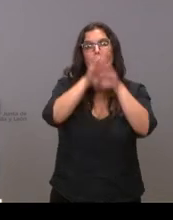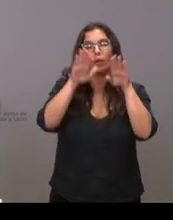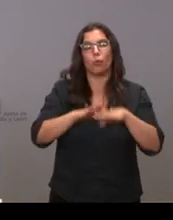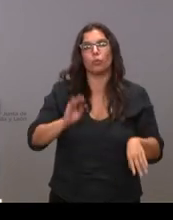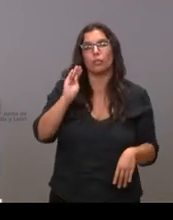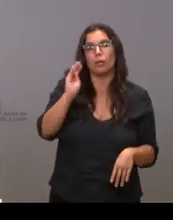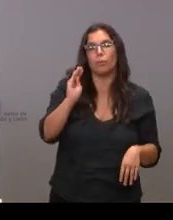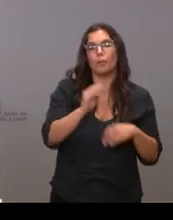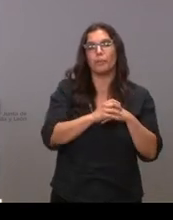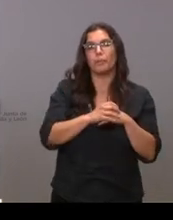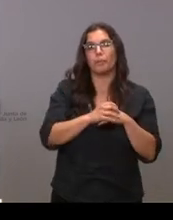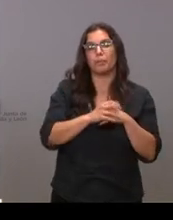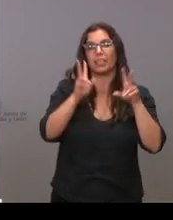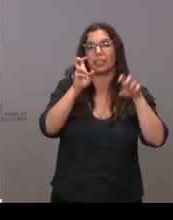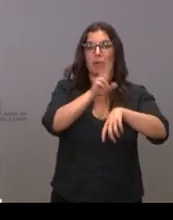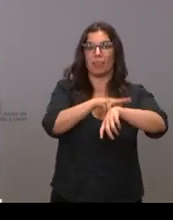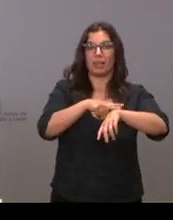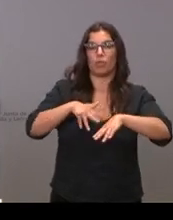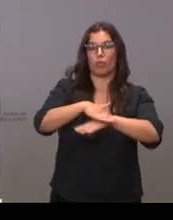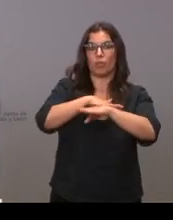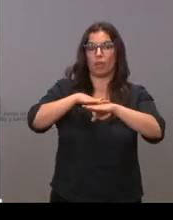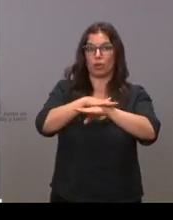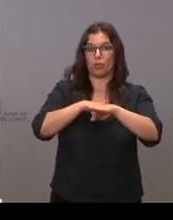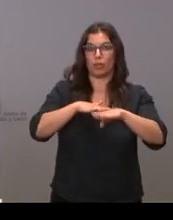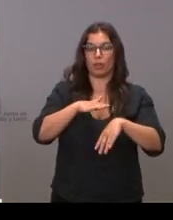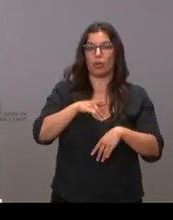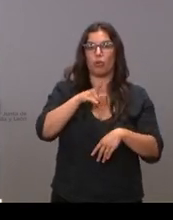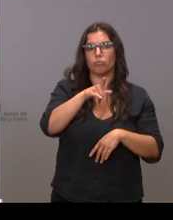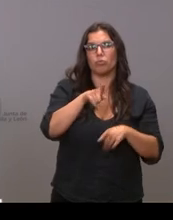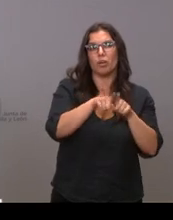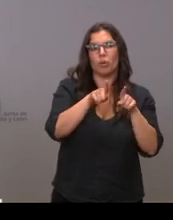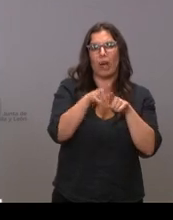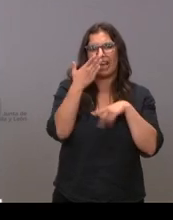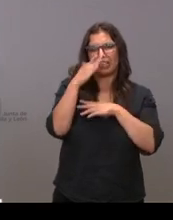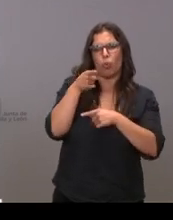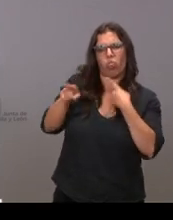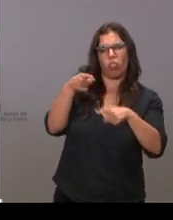la postura respecto al delegado del gobierno en lugar de atizarse políticamente no sería mejor